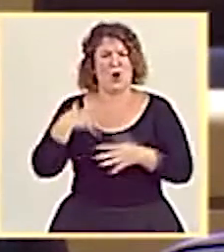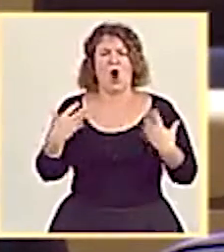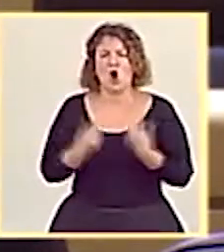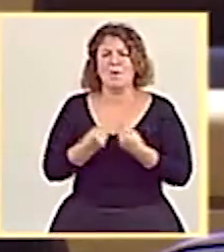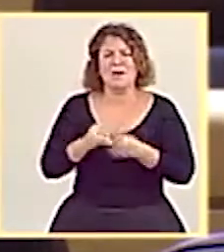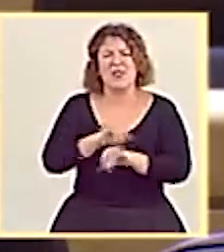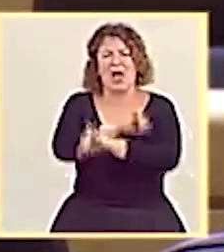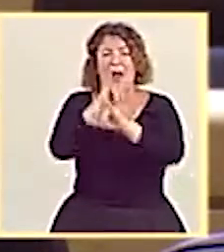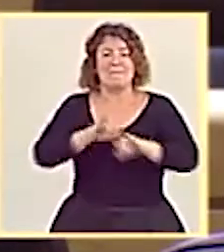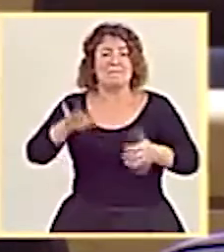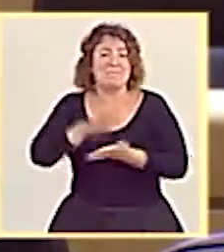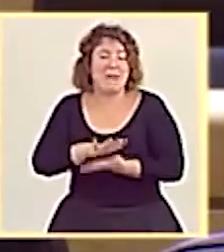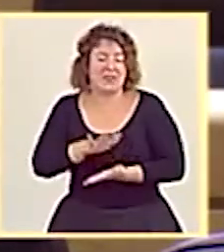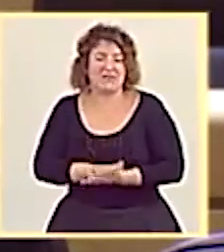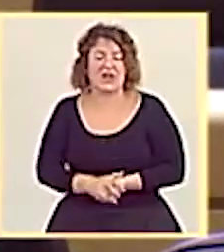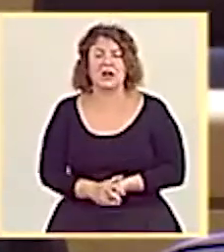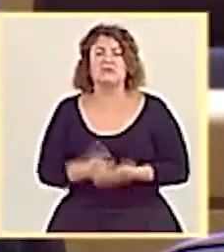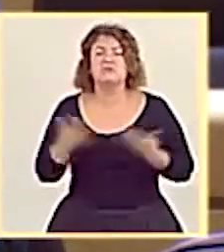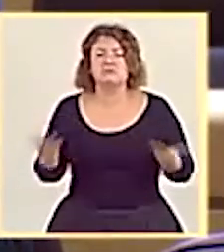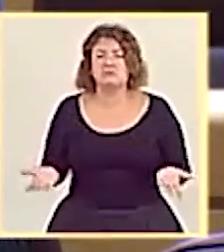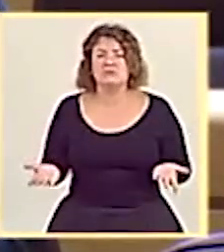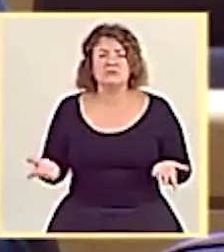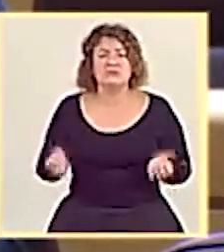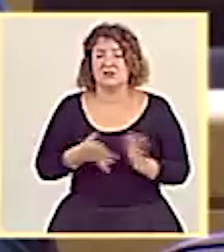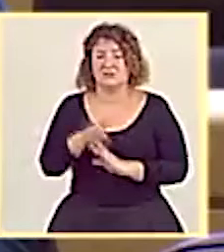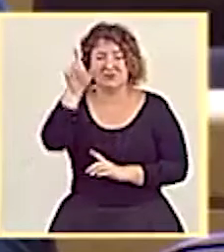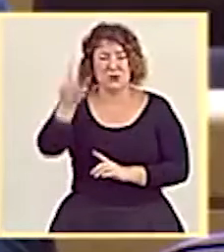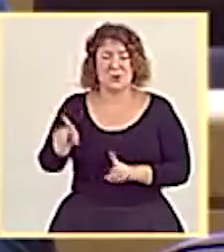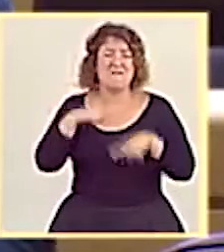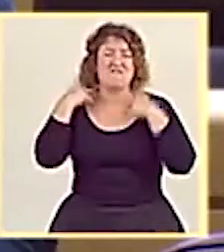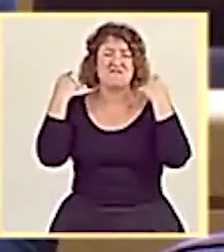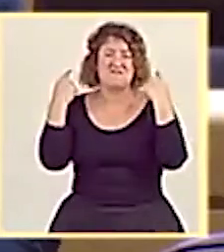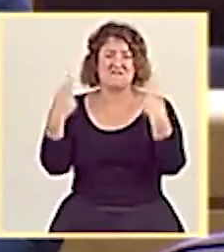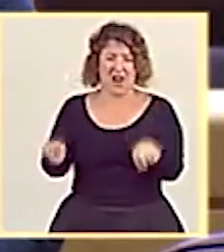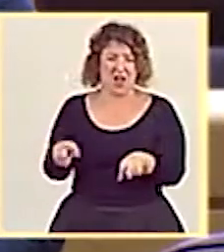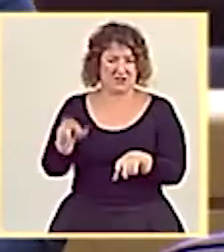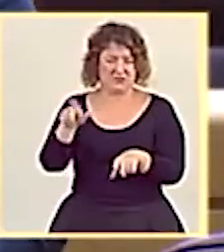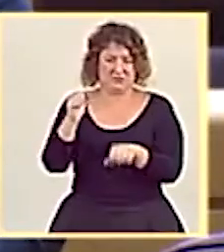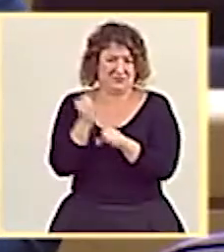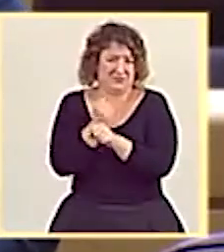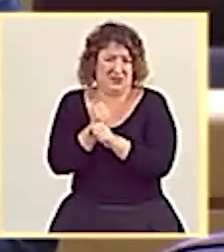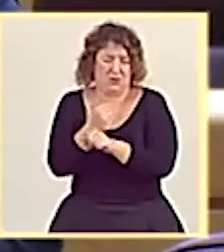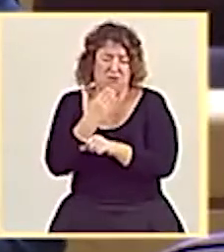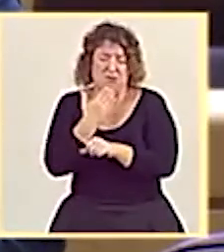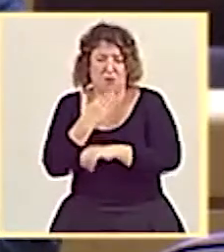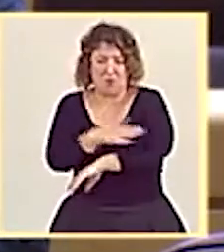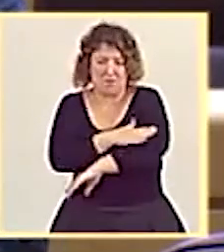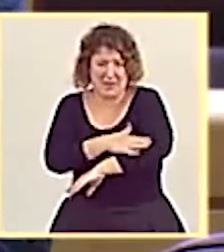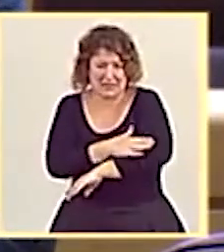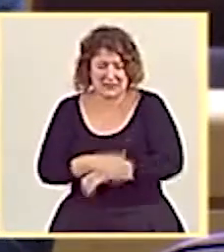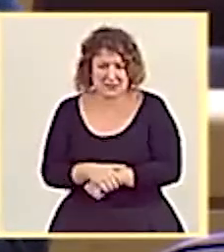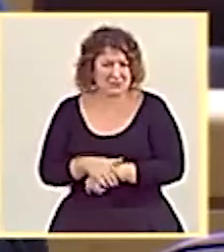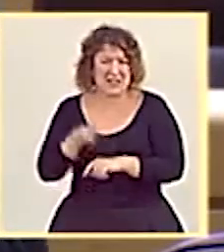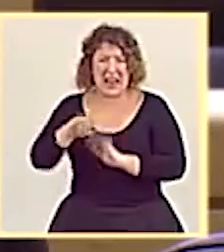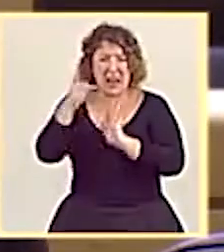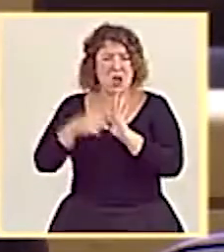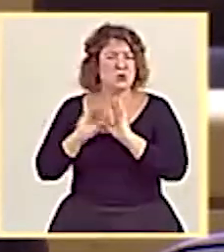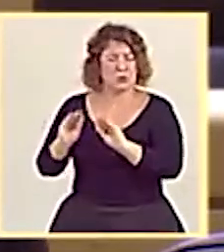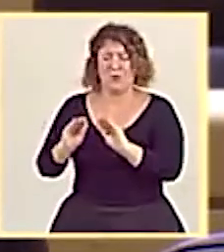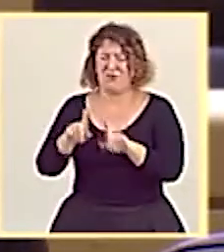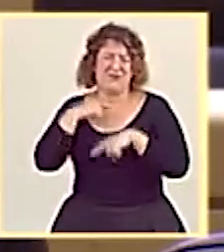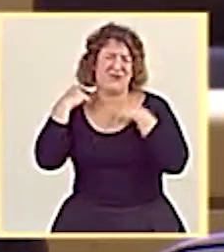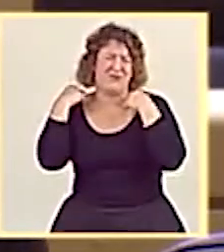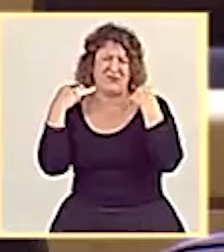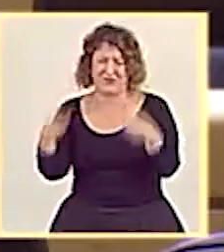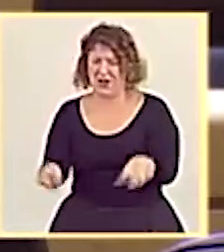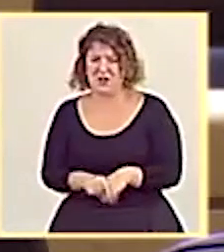pacífica. Mire, señora ministra, usted ha fracasado como ministra y su ley es un verdadero fracaso. Una ley